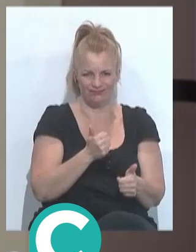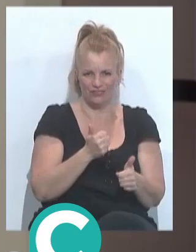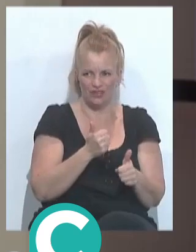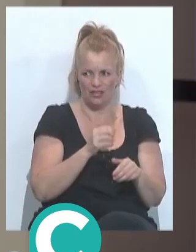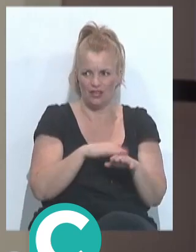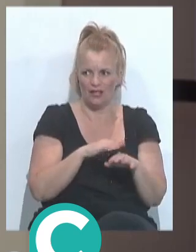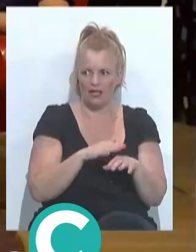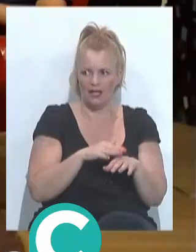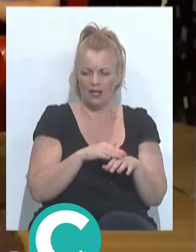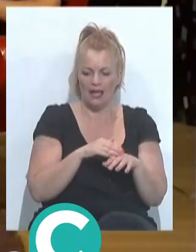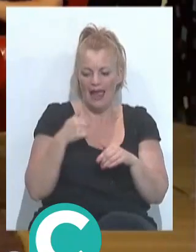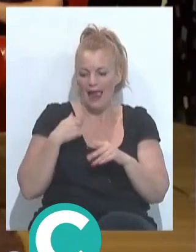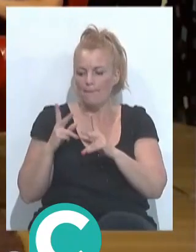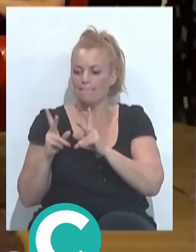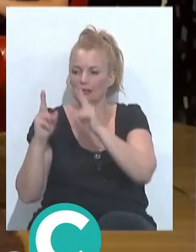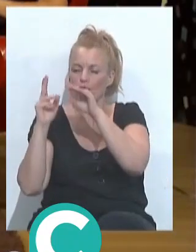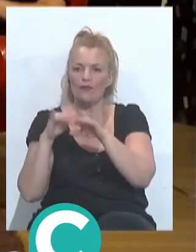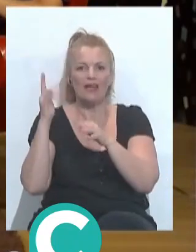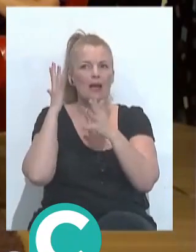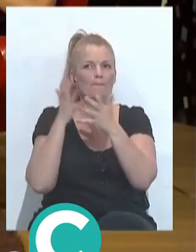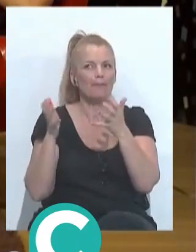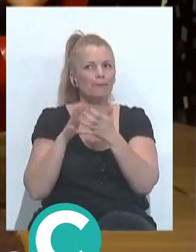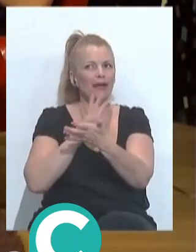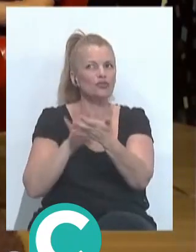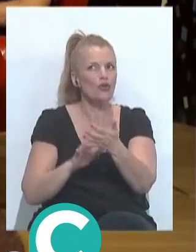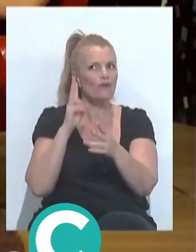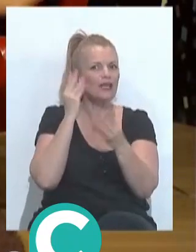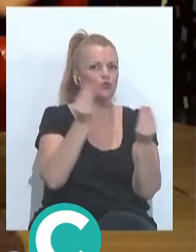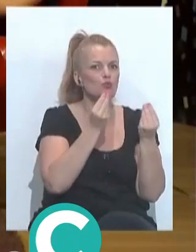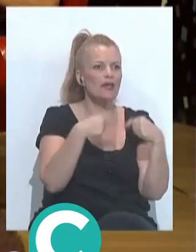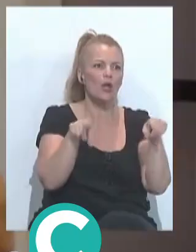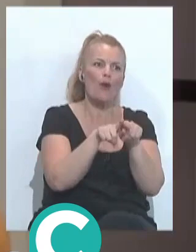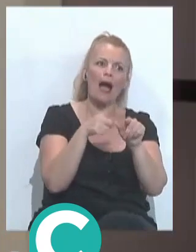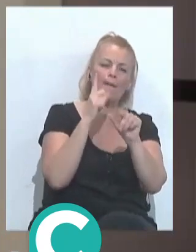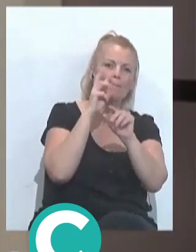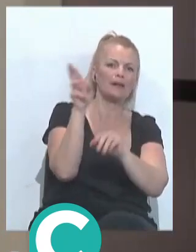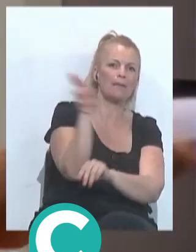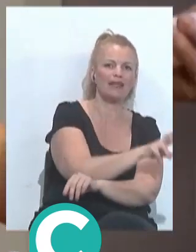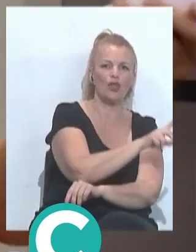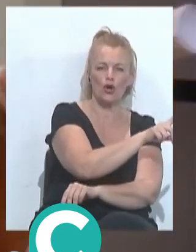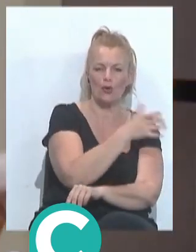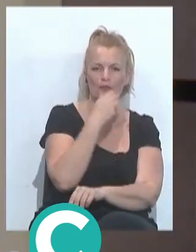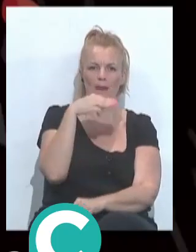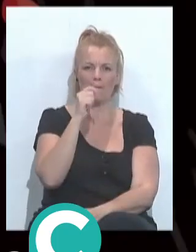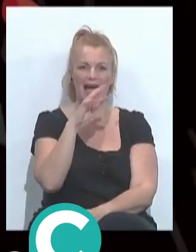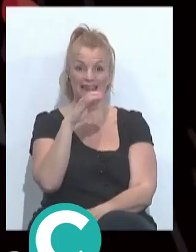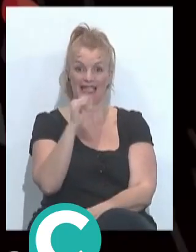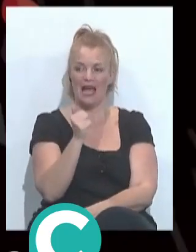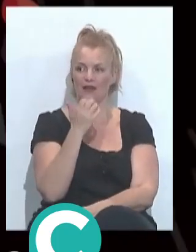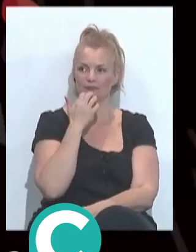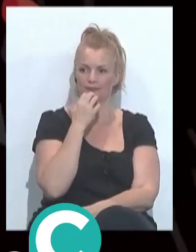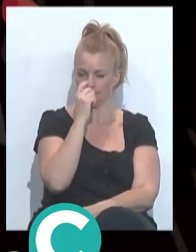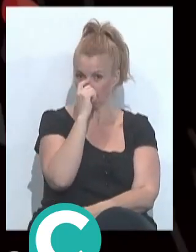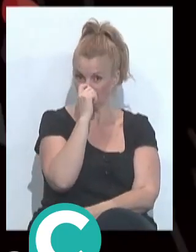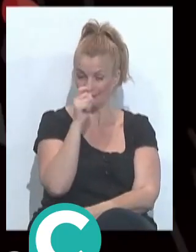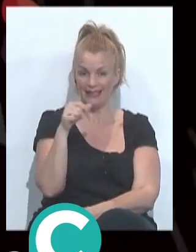siempre siempre se dice pues te lleva un trozo de un pasable que suena no sé quién es verdad que después de tantos de 50, 60, 70 años la matria por ejemplo tenía el pasable menos